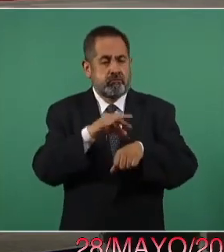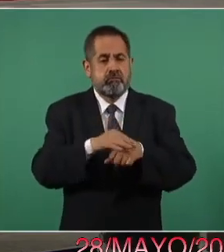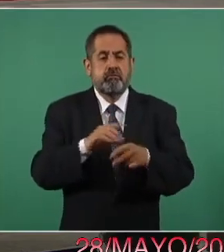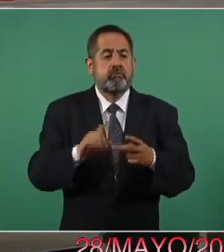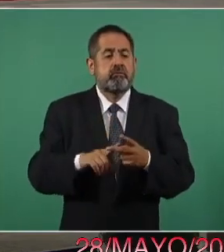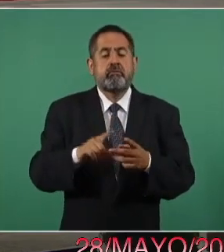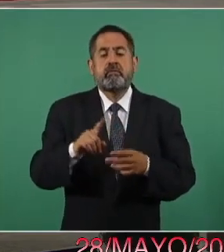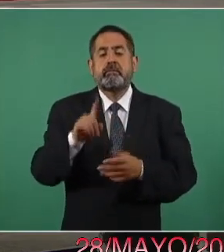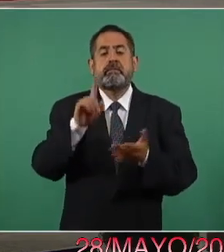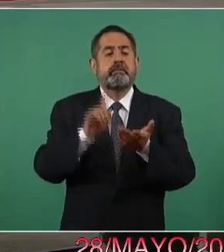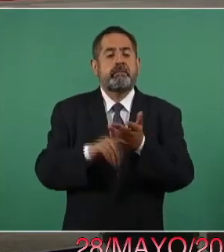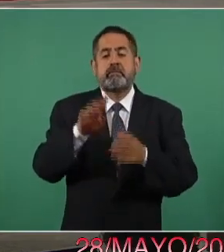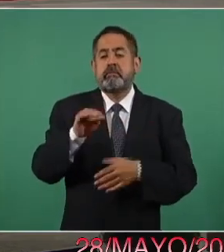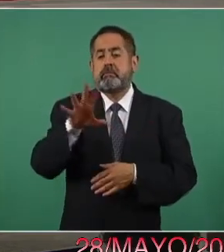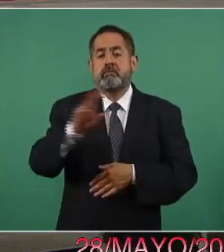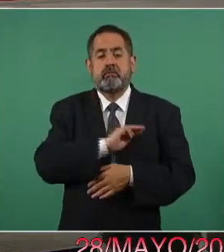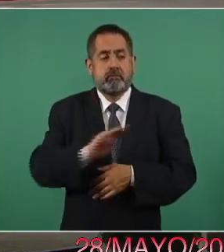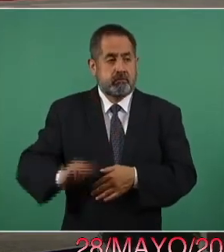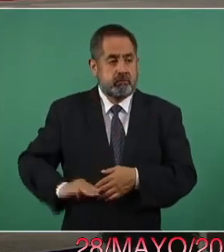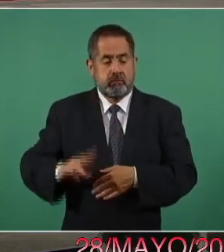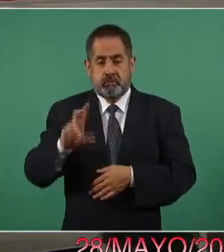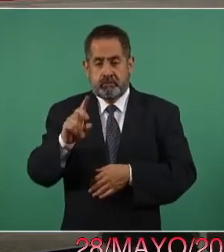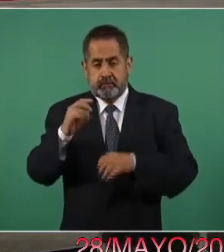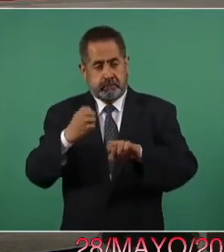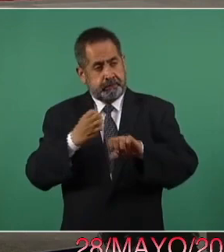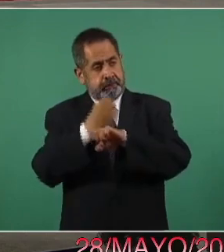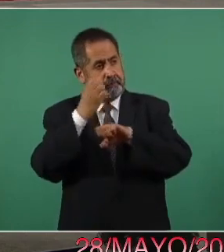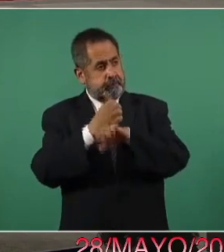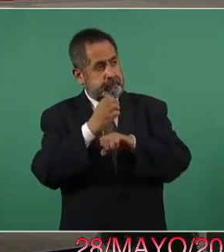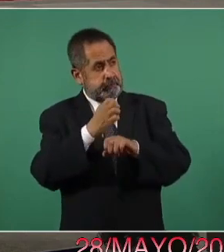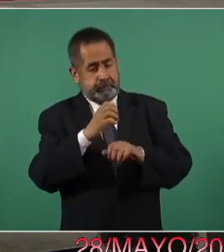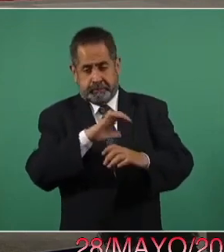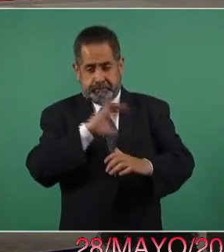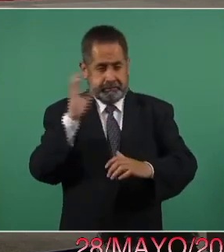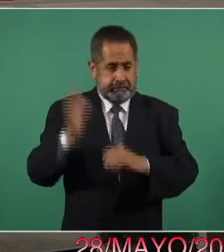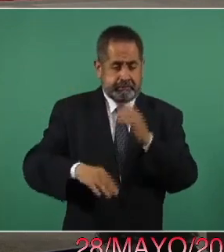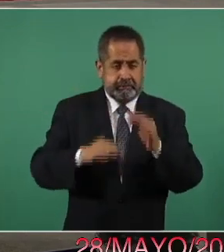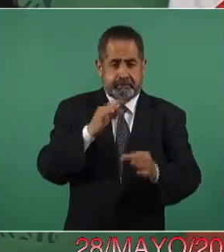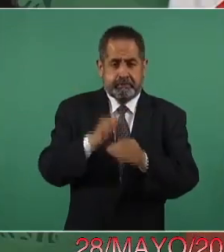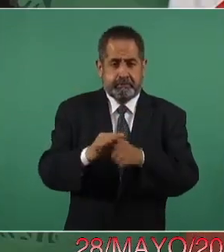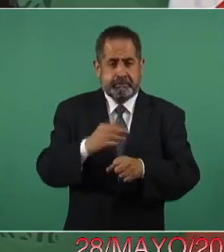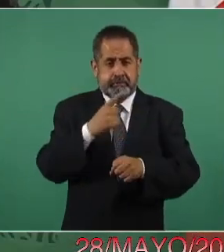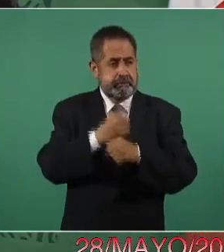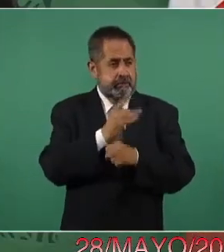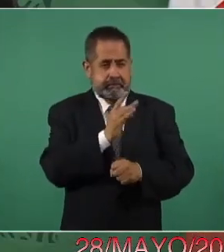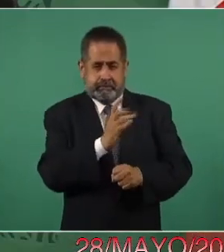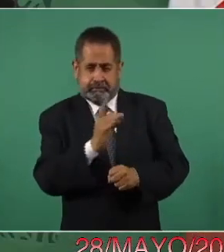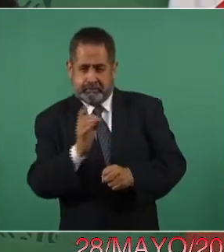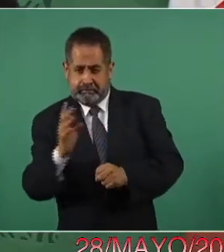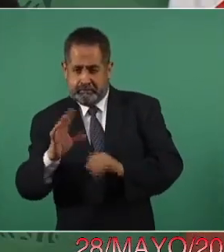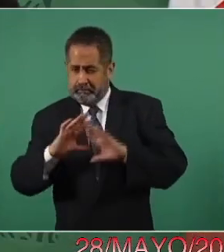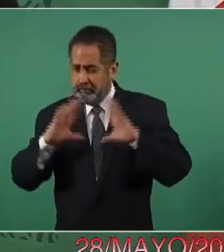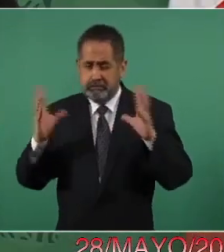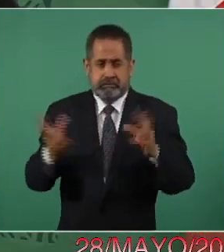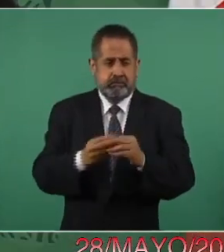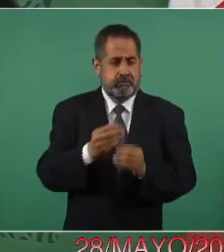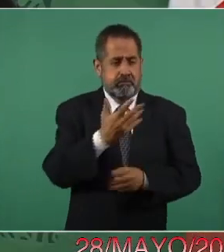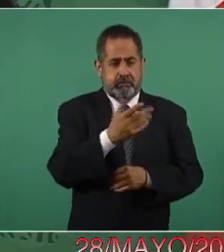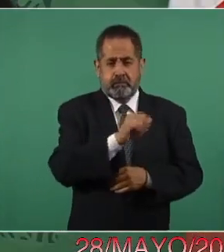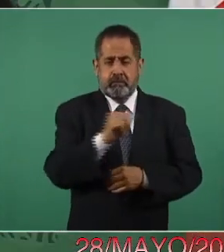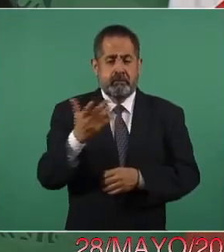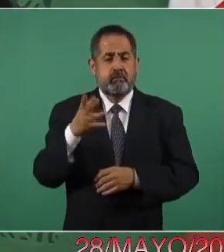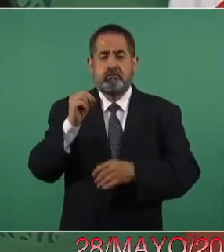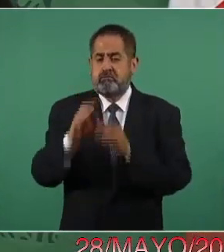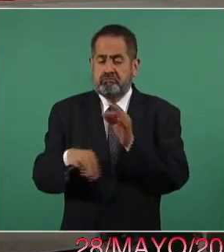1.095 municipios, en 30 estados, estaremos terminando ya las primeras dosis de toda la población de 50 a 59